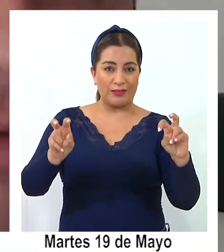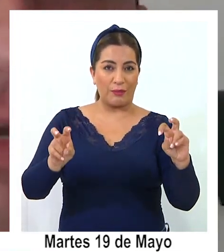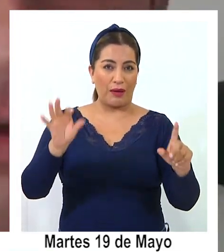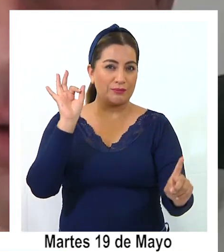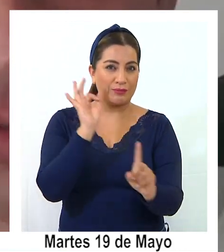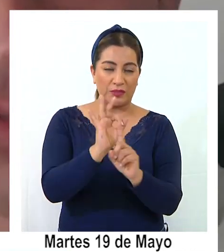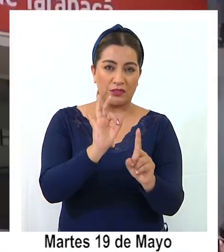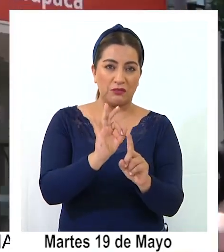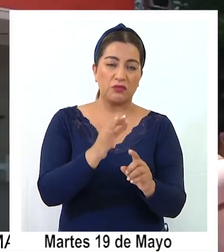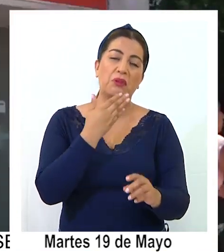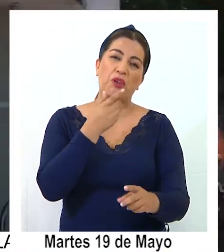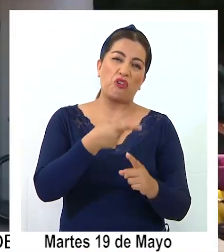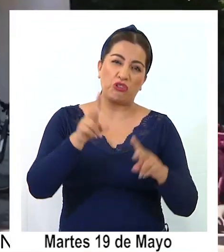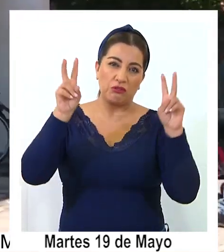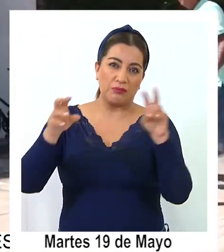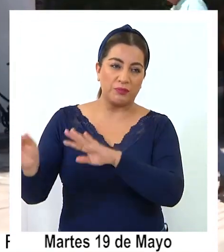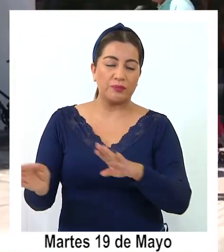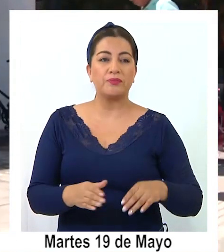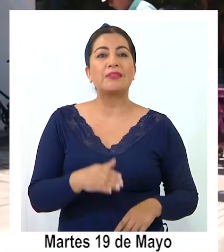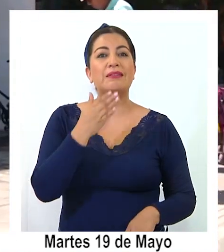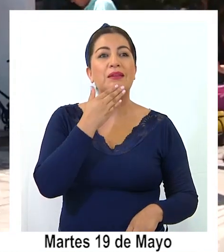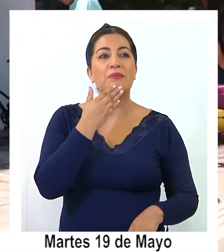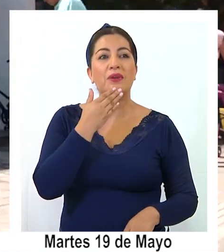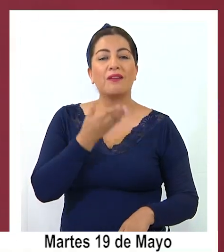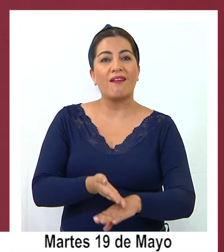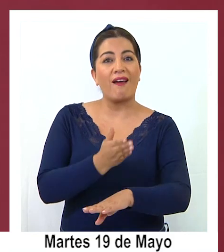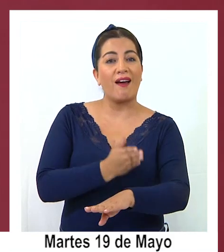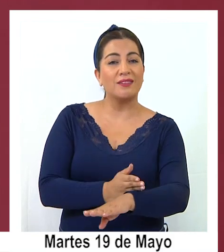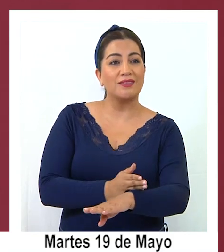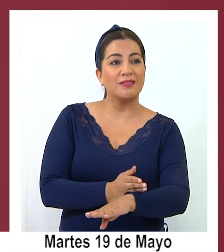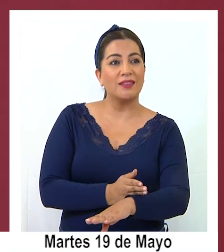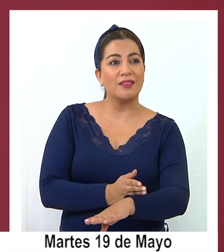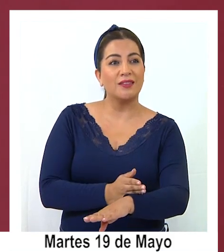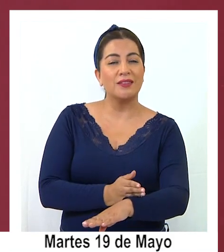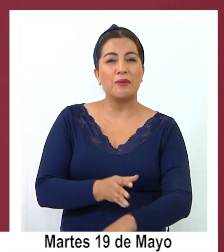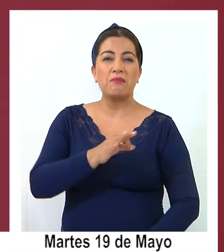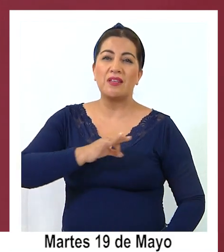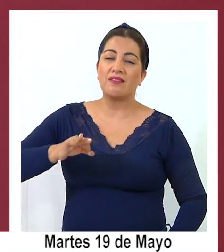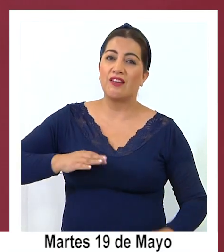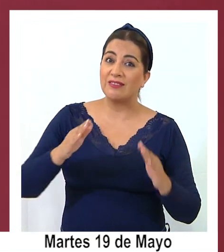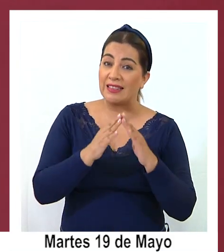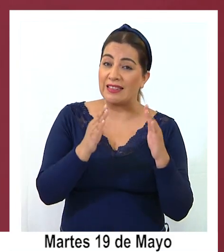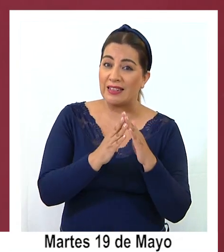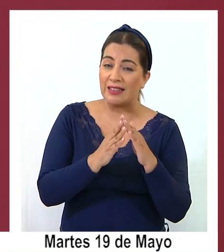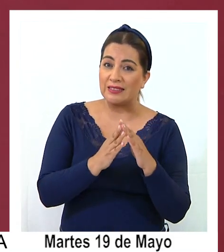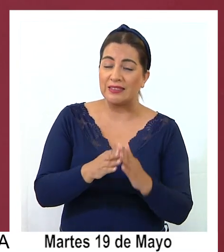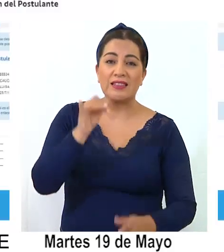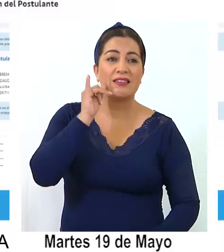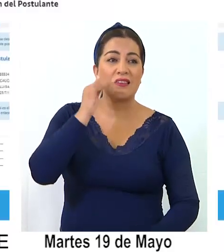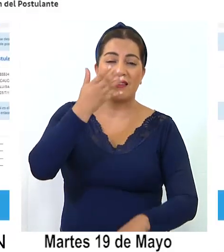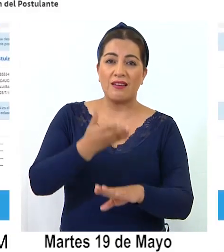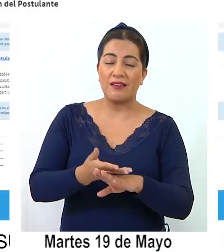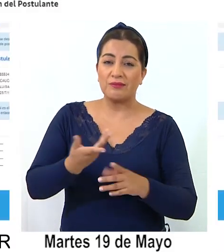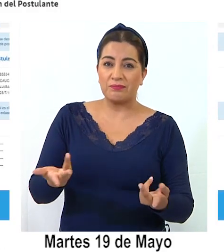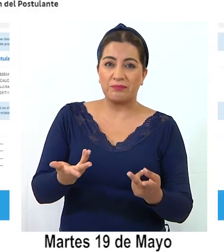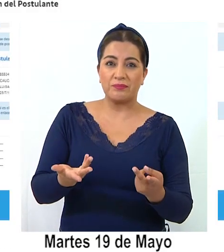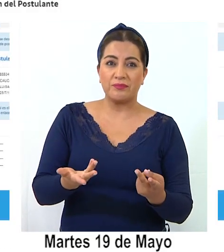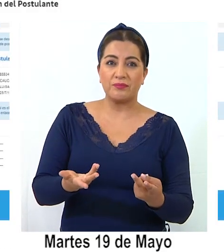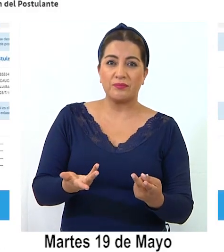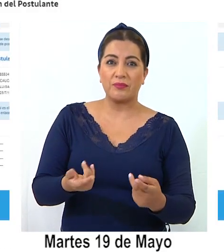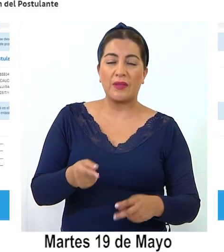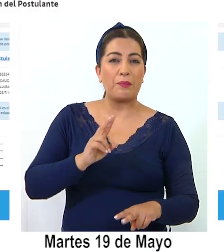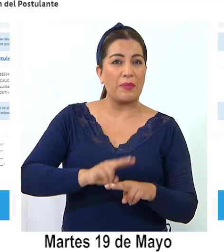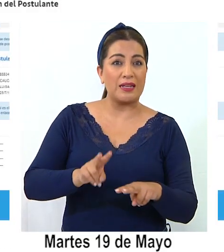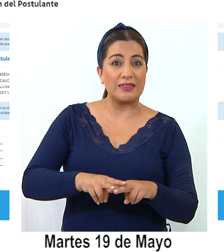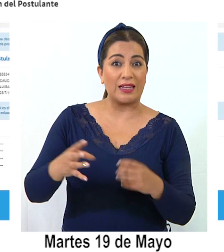tema en particular o con otros. Junto con destacar la preparación que el Servicio de Vivienda y Urbanismo Regional han dispuesto para atender las postulaciones